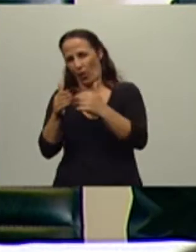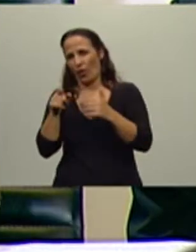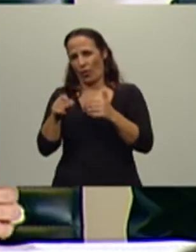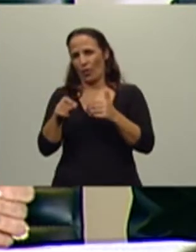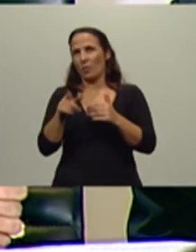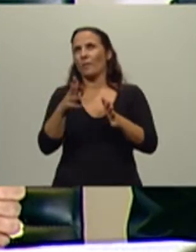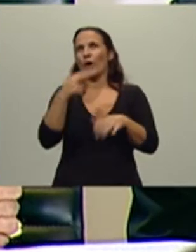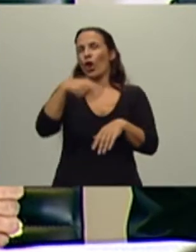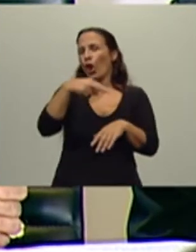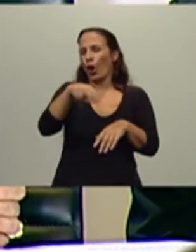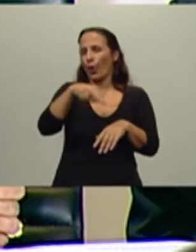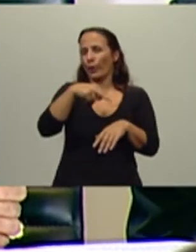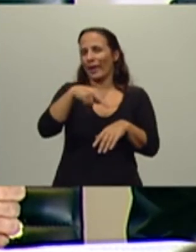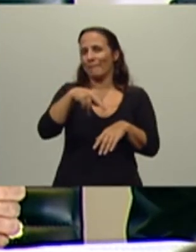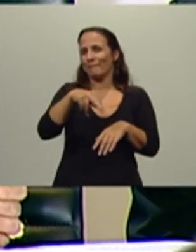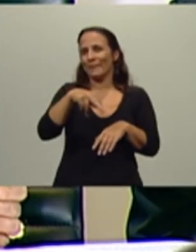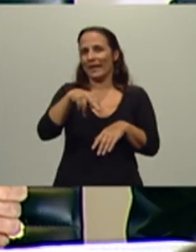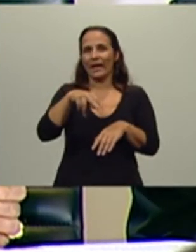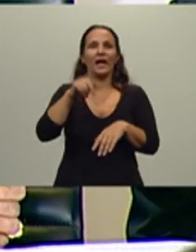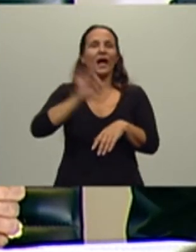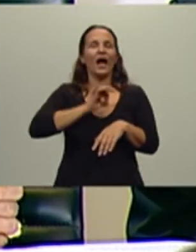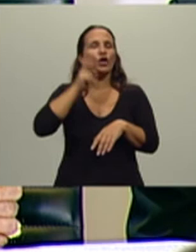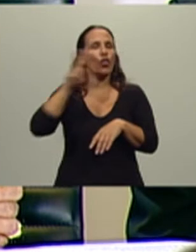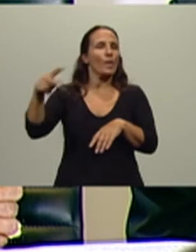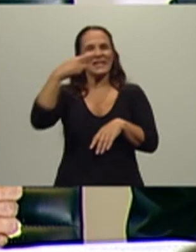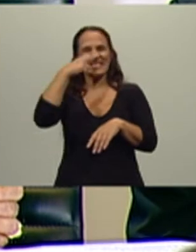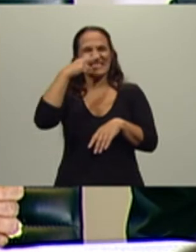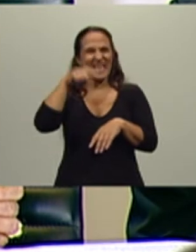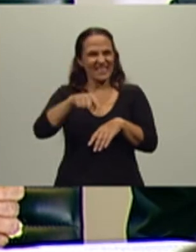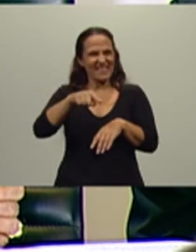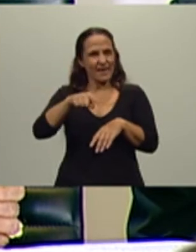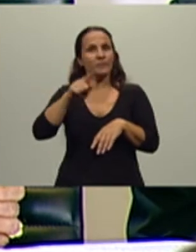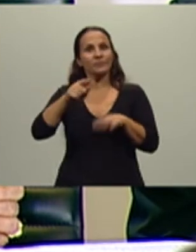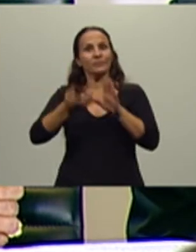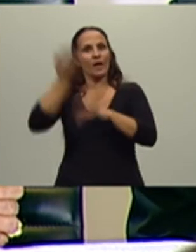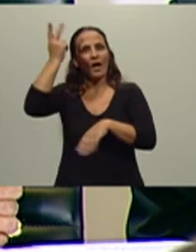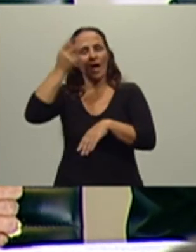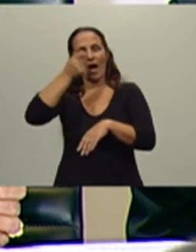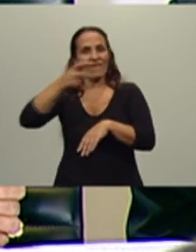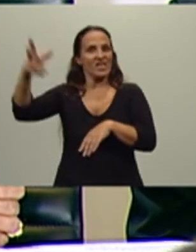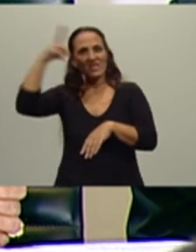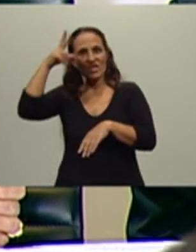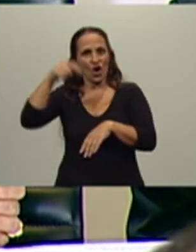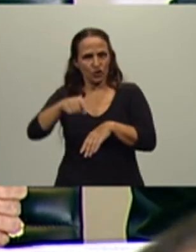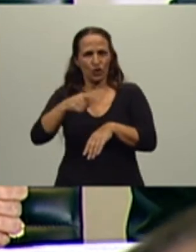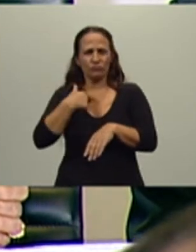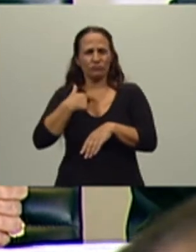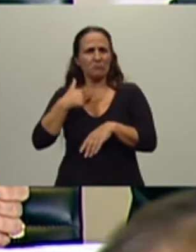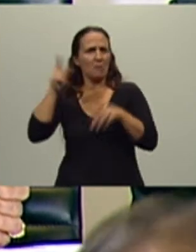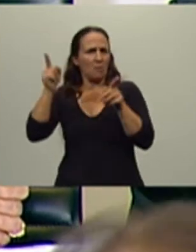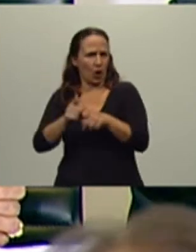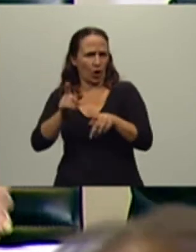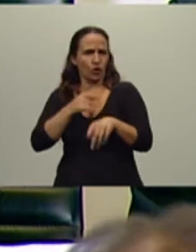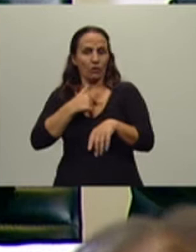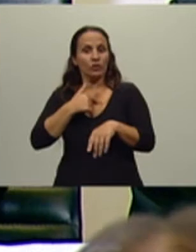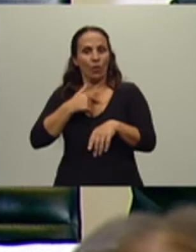ser más claros, noviembre del 2007 lo sube a 28%, estuvo un lapso muy corto y yo lo volví a